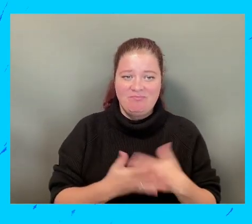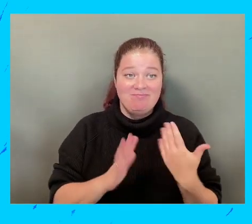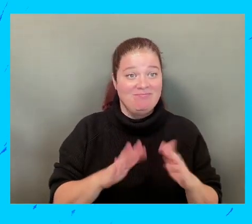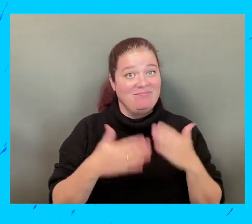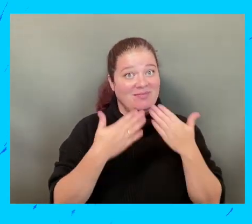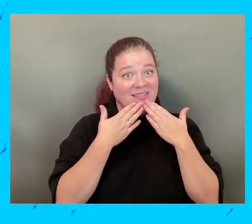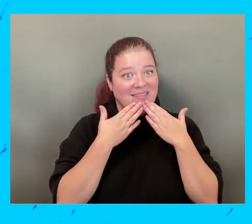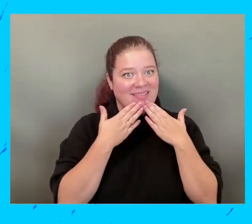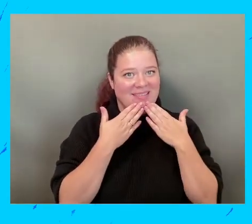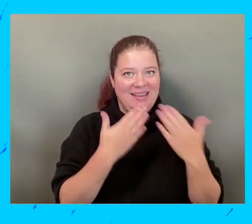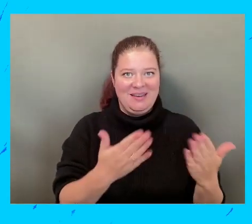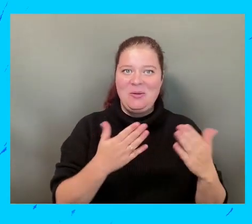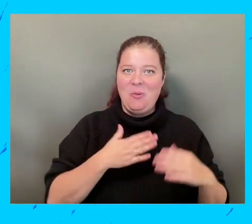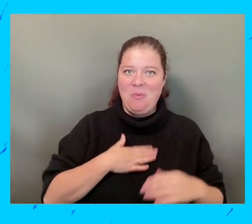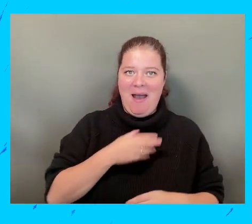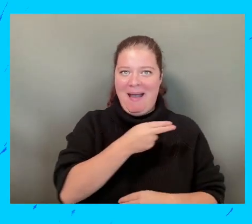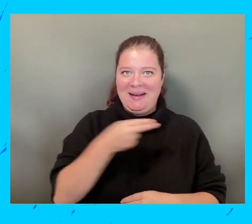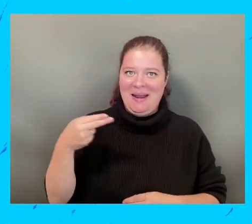Muchísimas gracias.